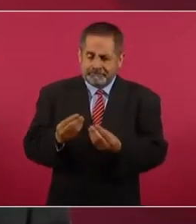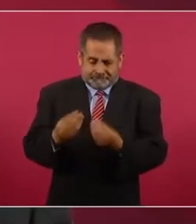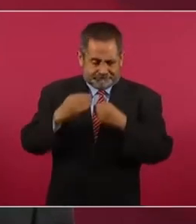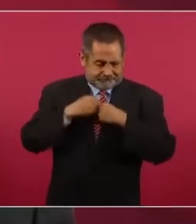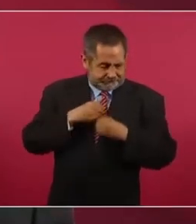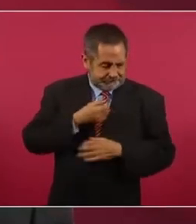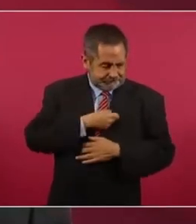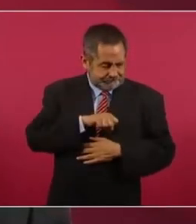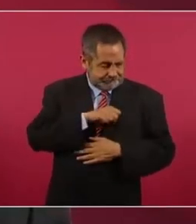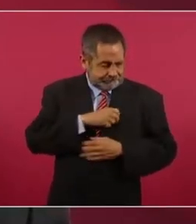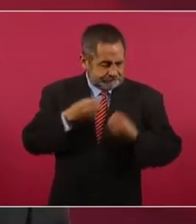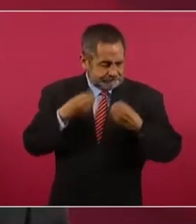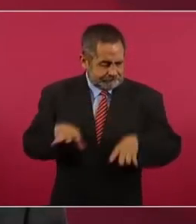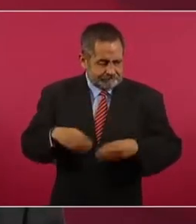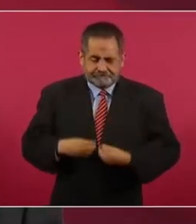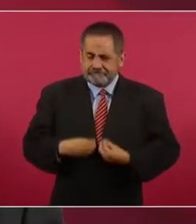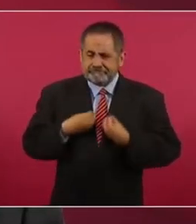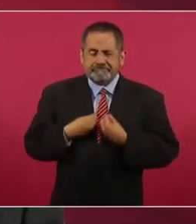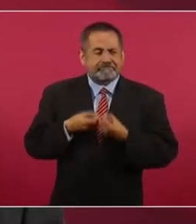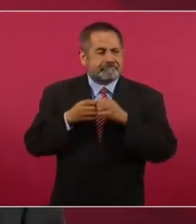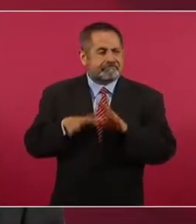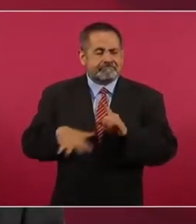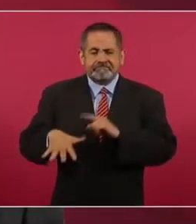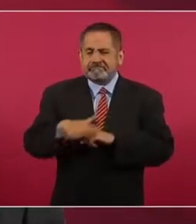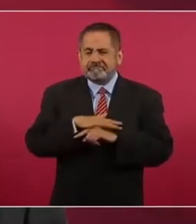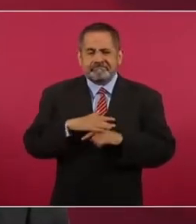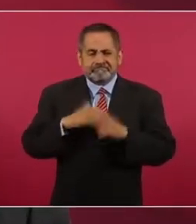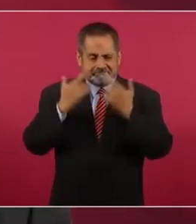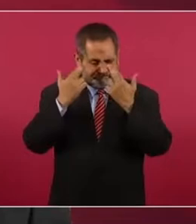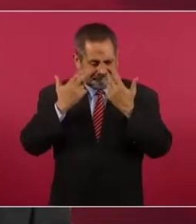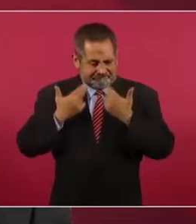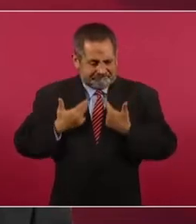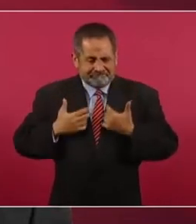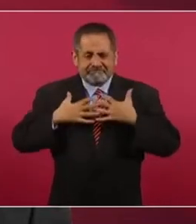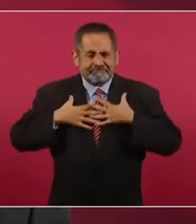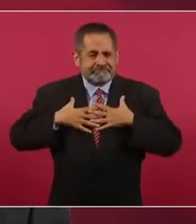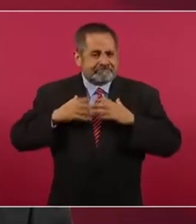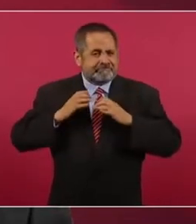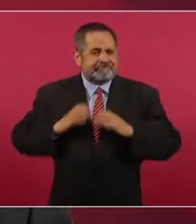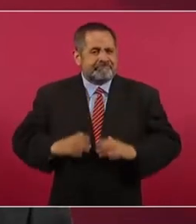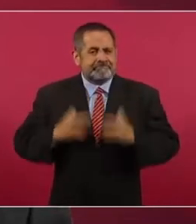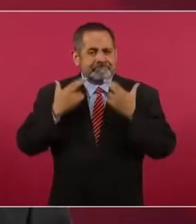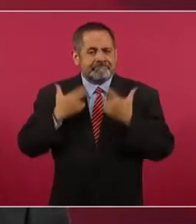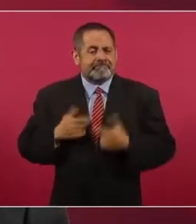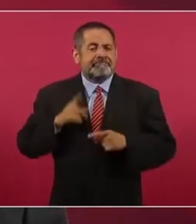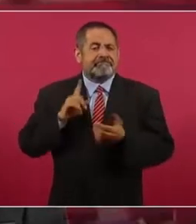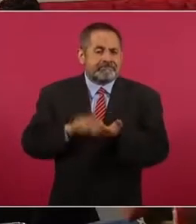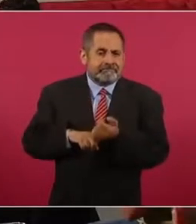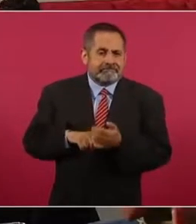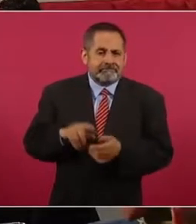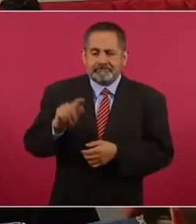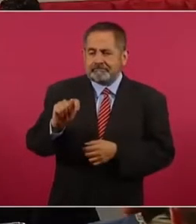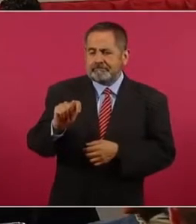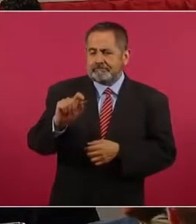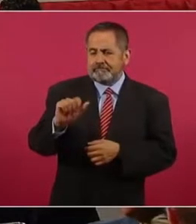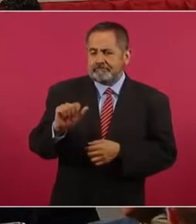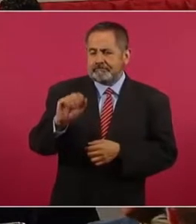la salud y a la vida y al bienestar de las personas, las comunidades y las sociedades, el tabaco.